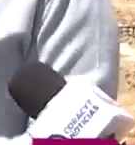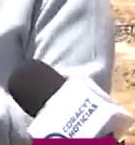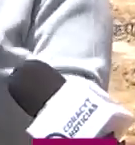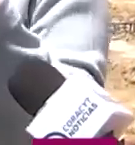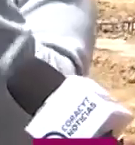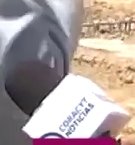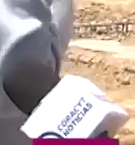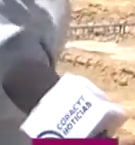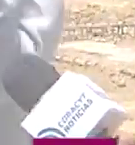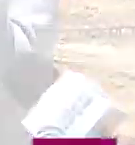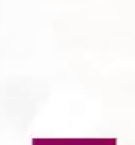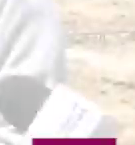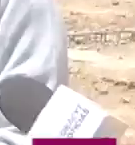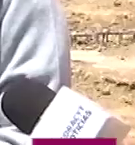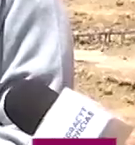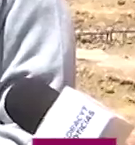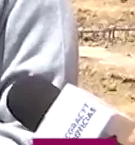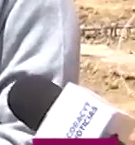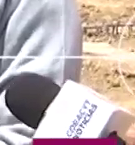Yauquemecan.